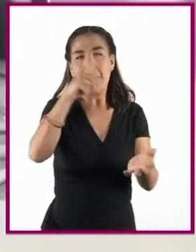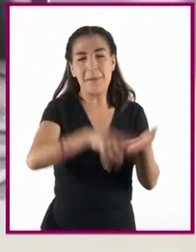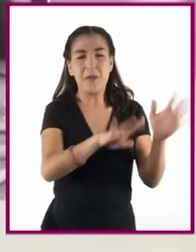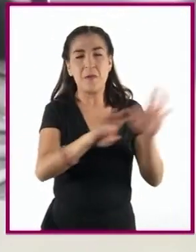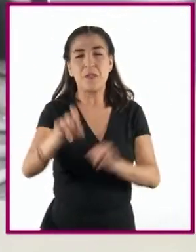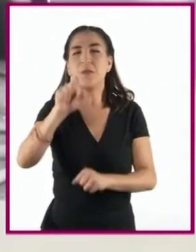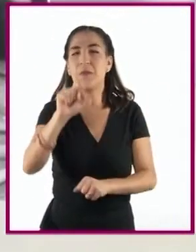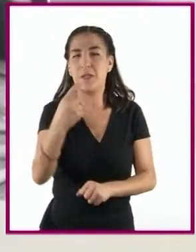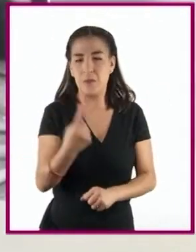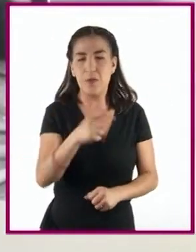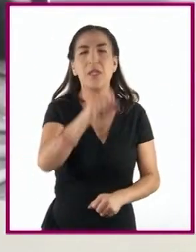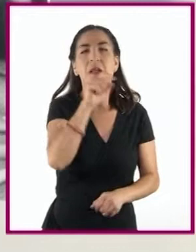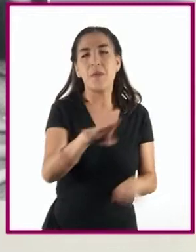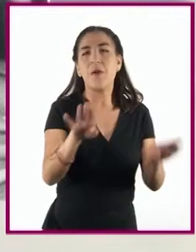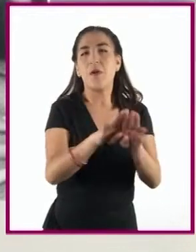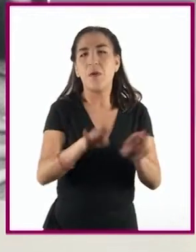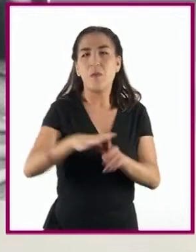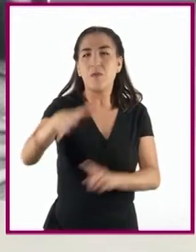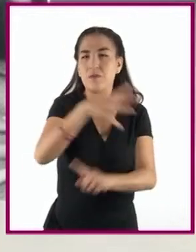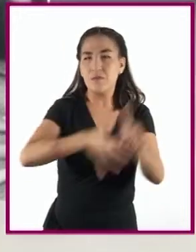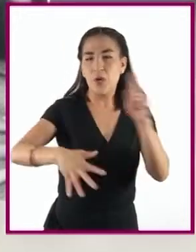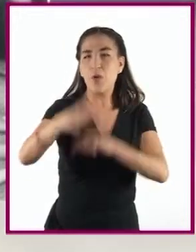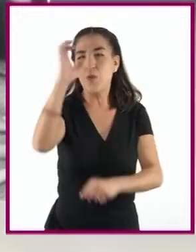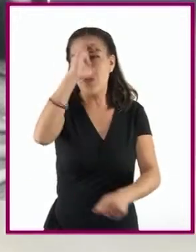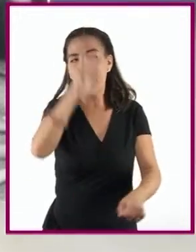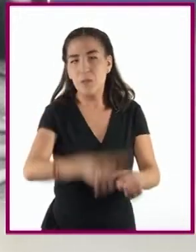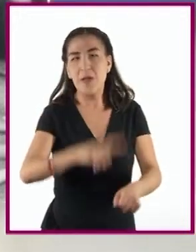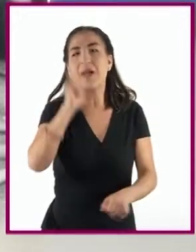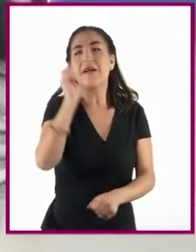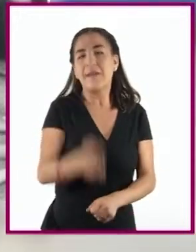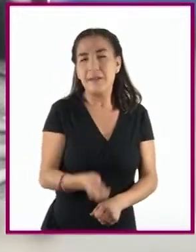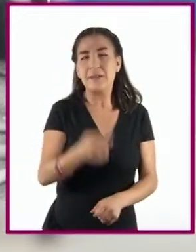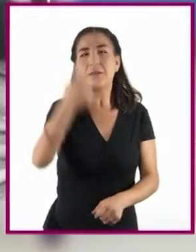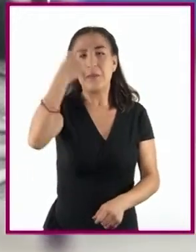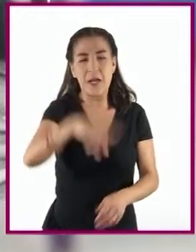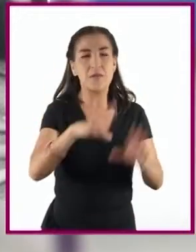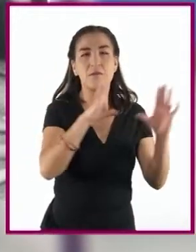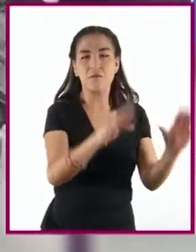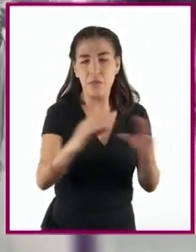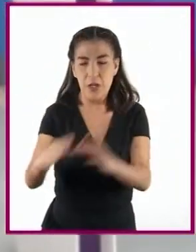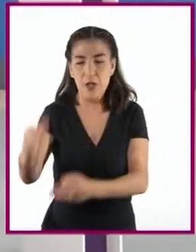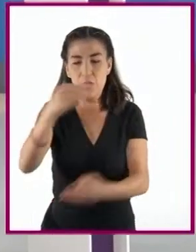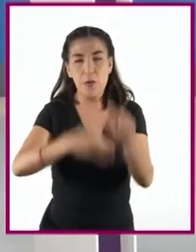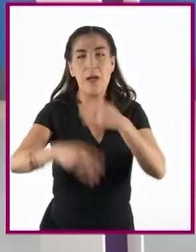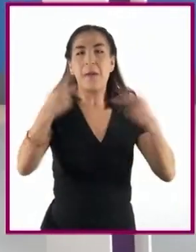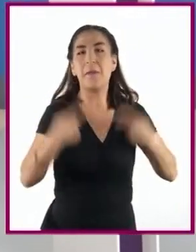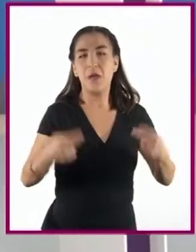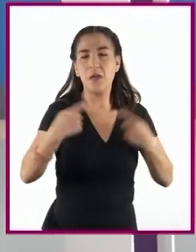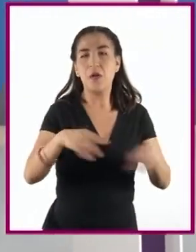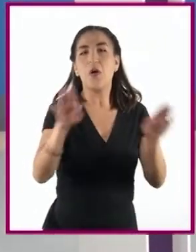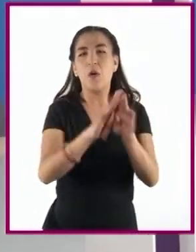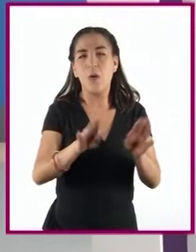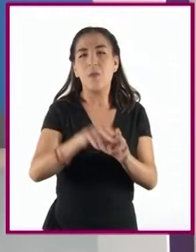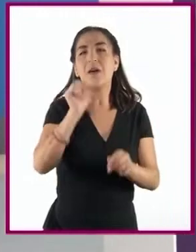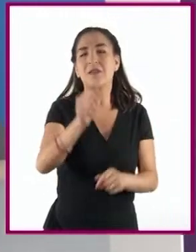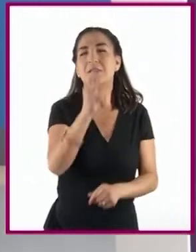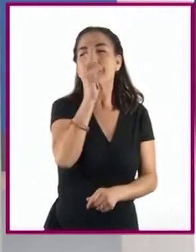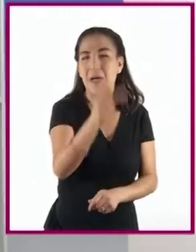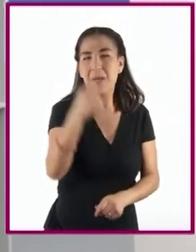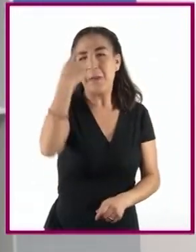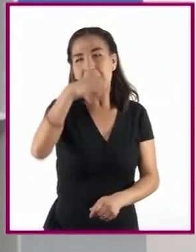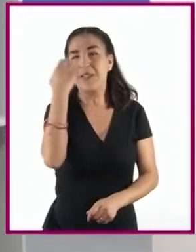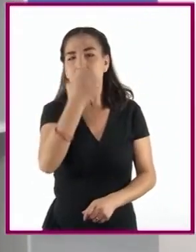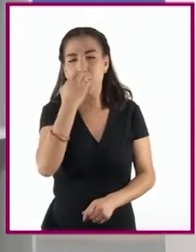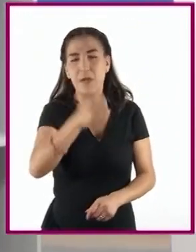Además de las misiones culturales, que tenían como objetivo alfabetizar a la población, importante también fue el proyecto